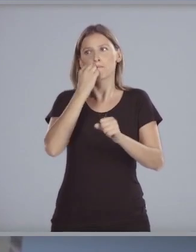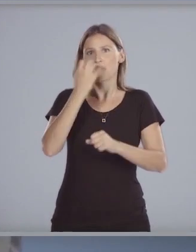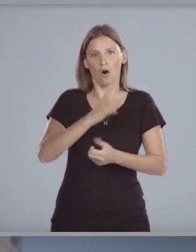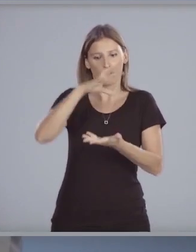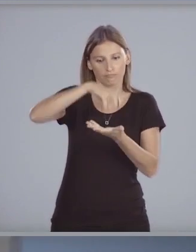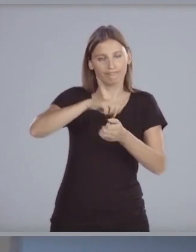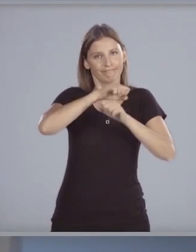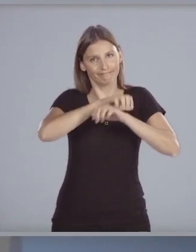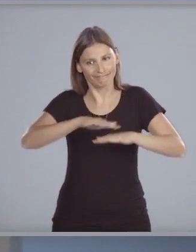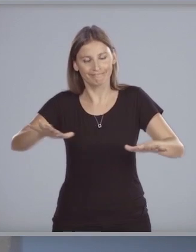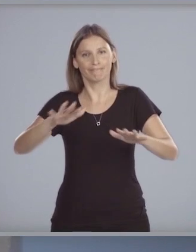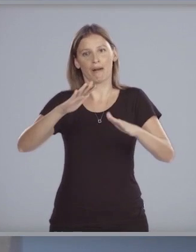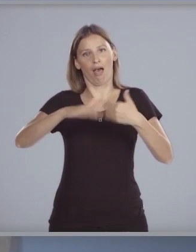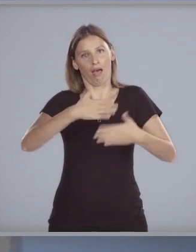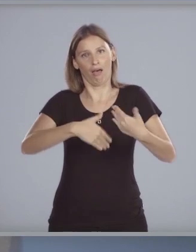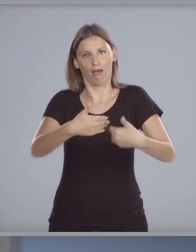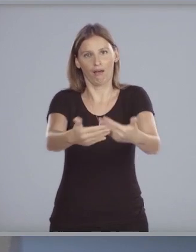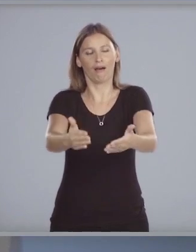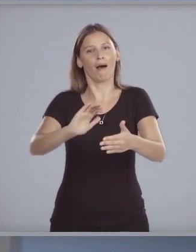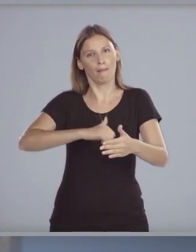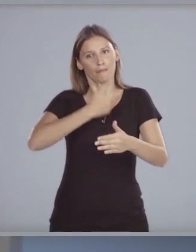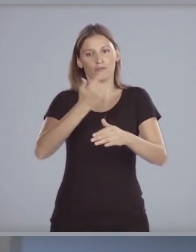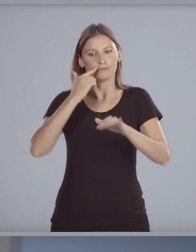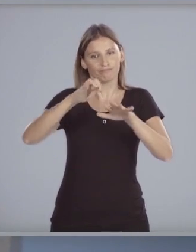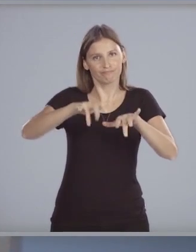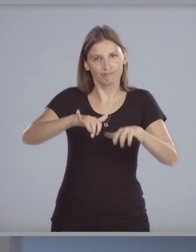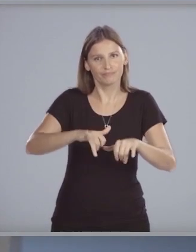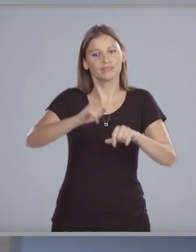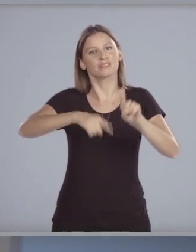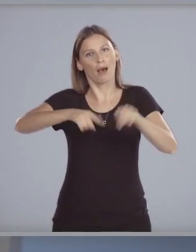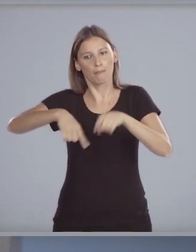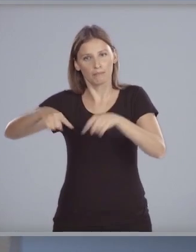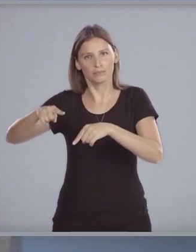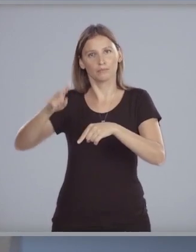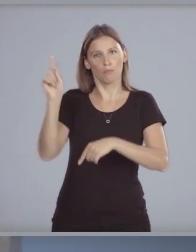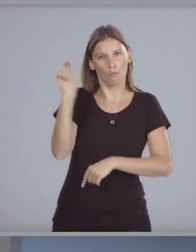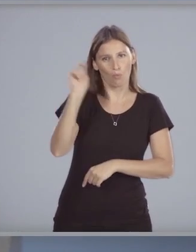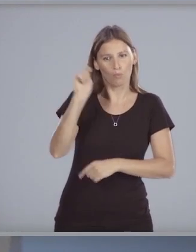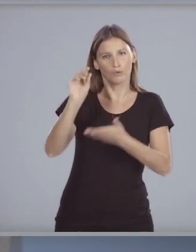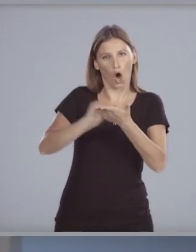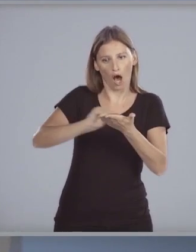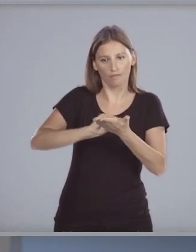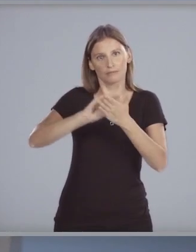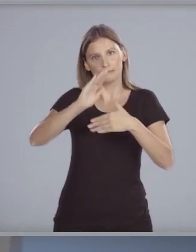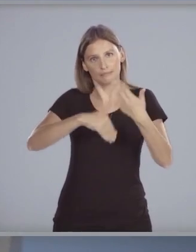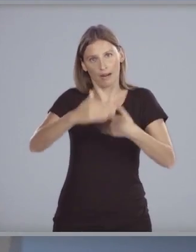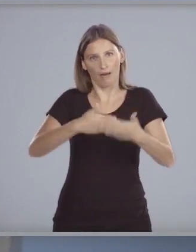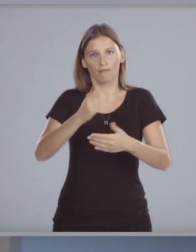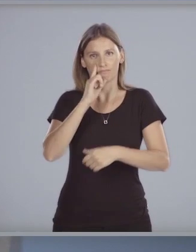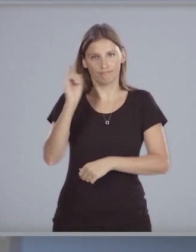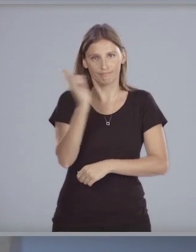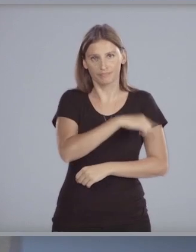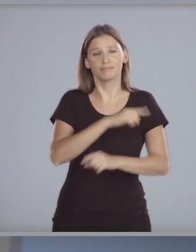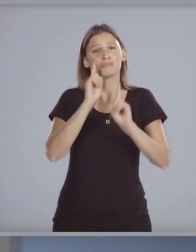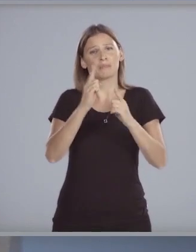descentralización mayor digitalización de los trámites públicos y además de la inclusión social